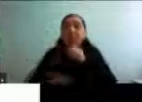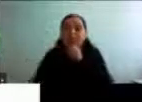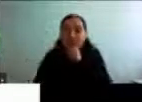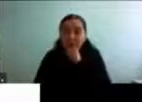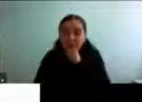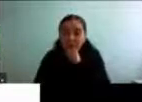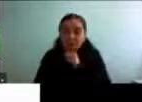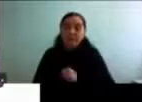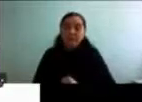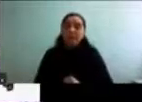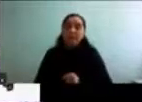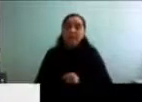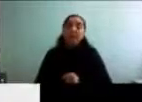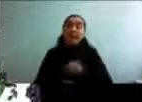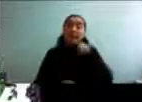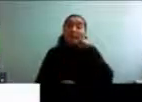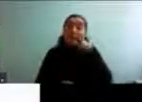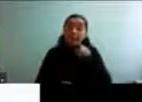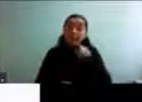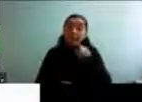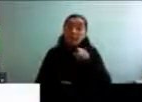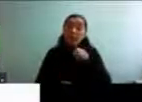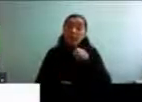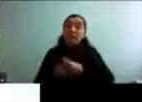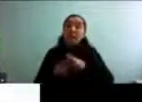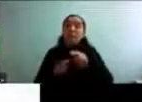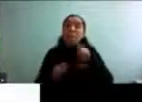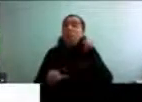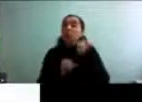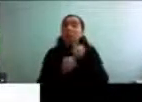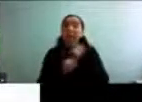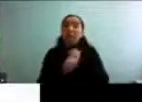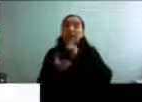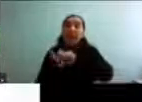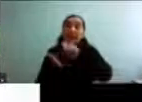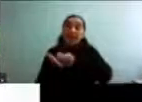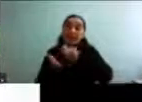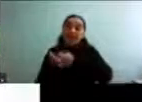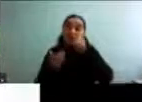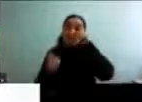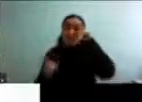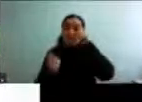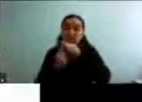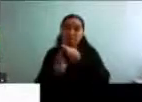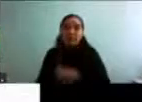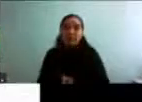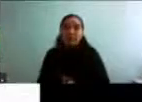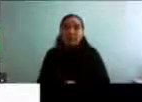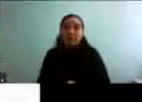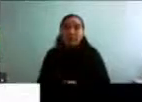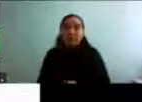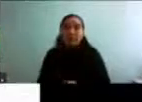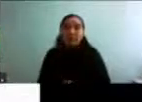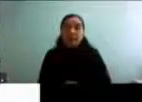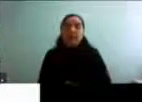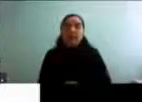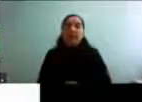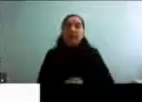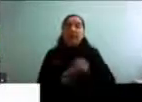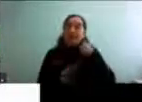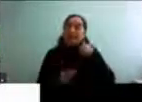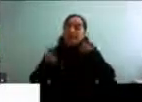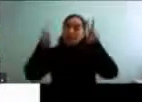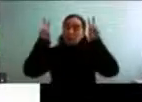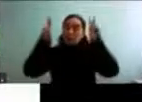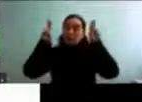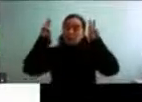conforman esta tarea que uno tiene cuando uno envejece, ¿no? Ahora, la gracia es que estos temas del envejecer